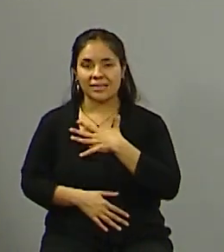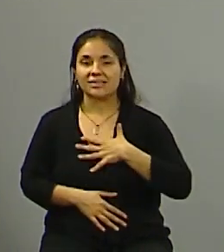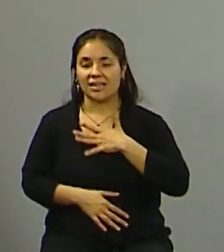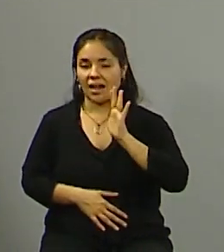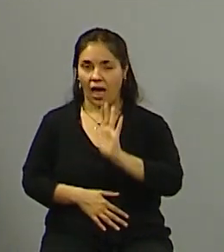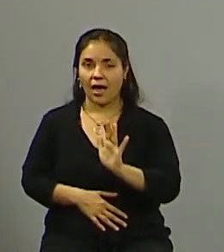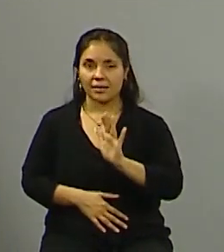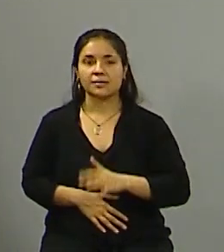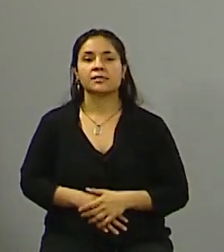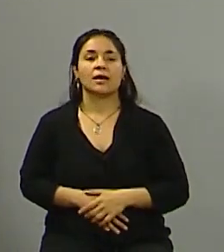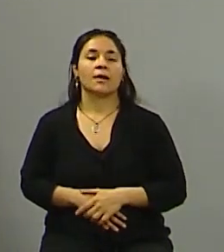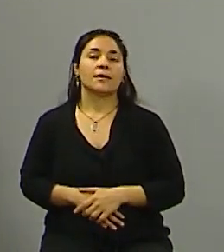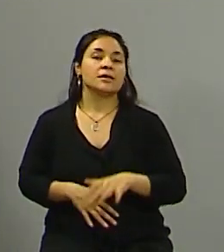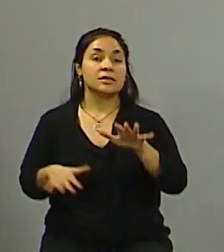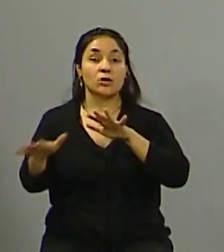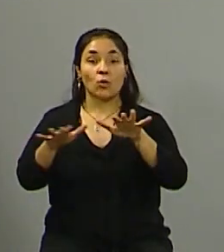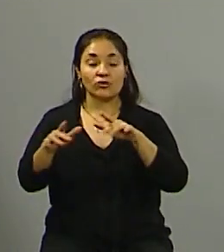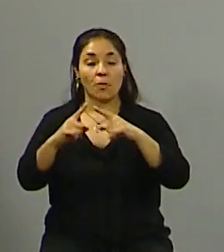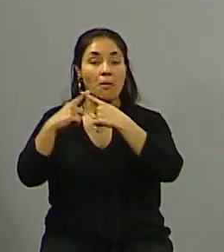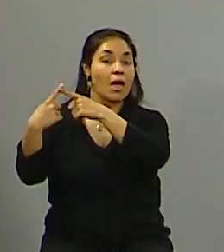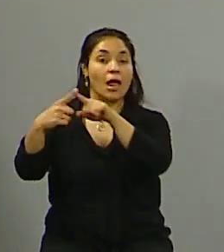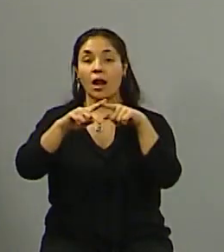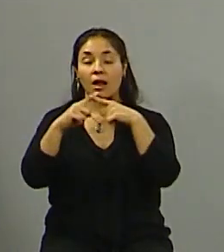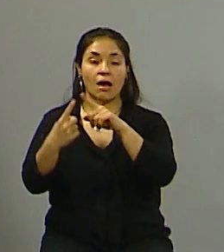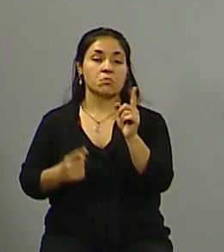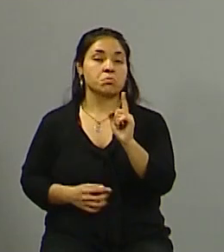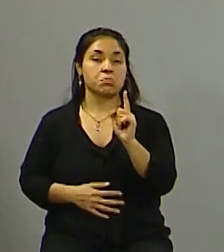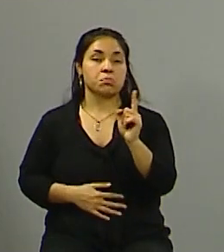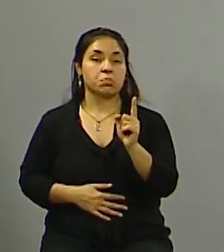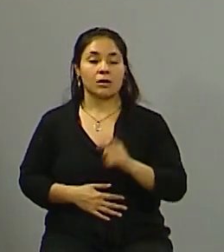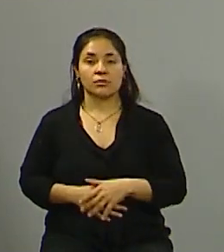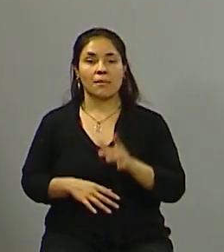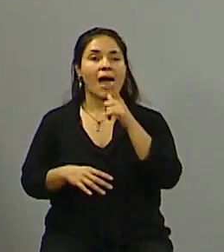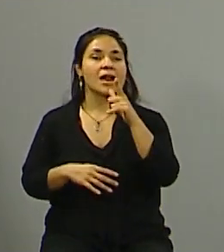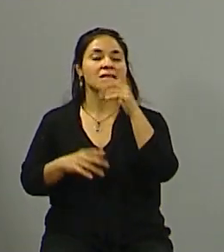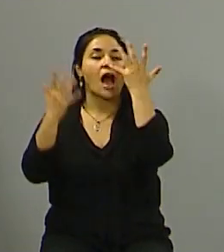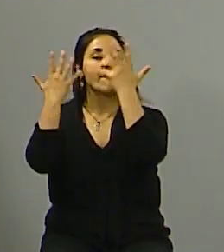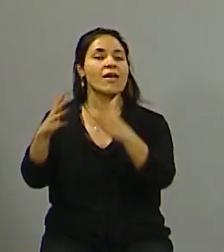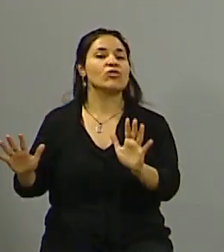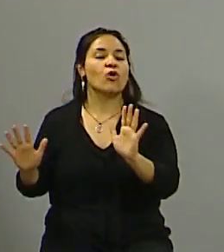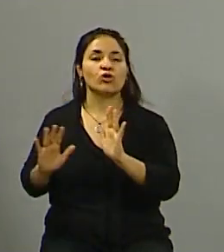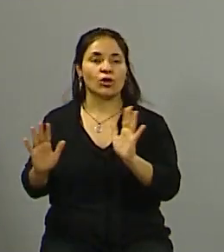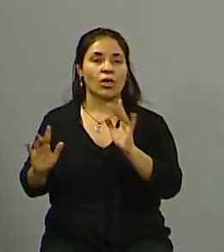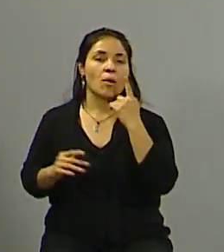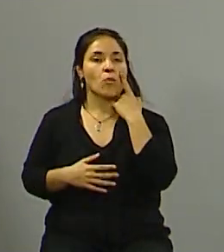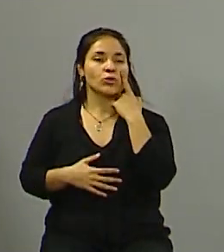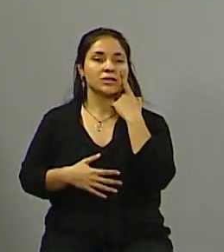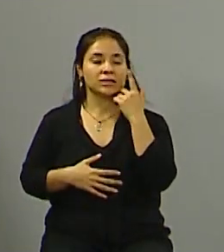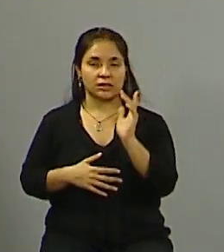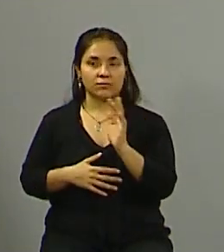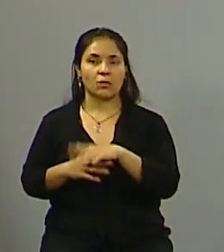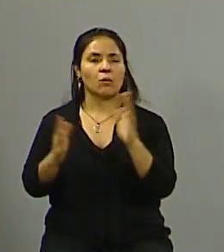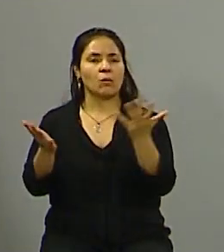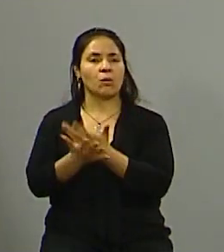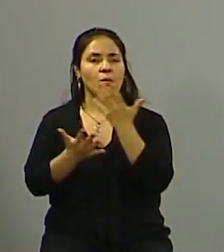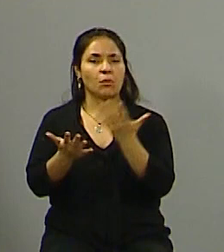plantean una situación de pelea sino que plantean de que hay un abandono del municipio que lo están sufriendo